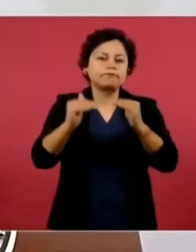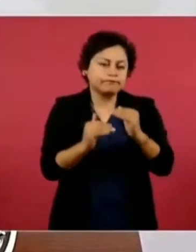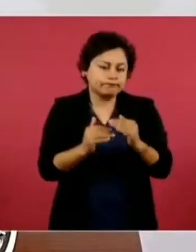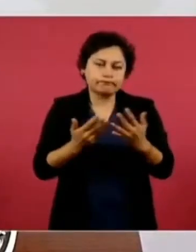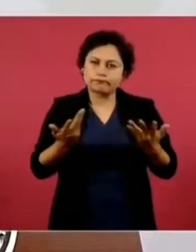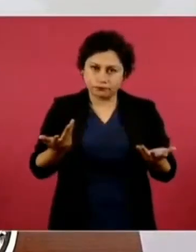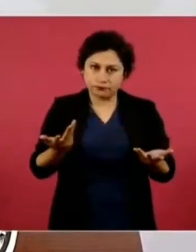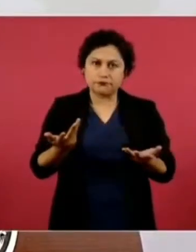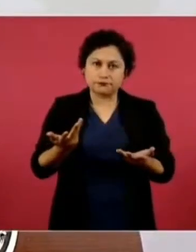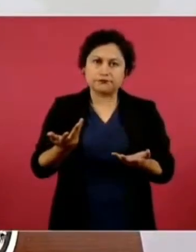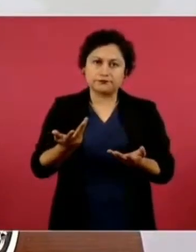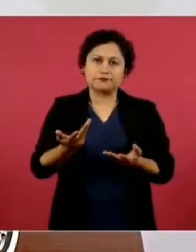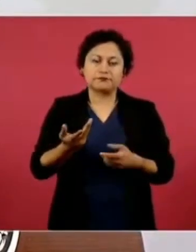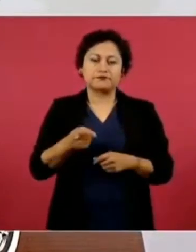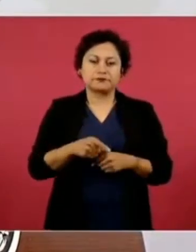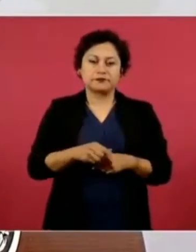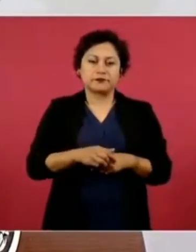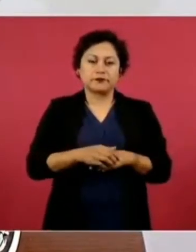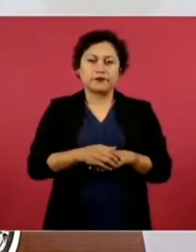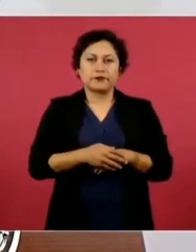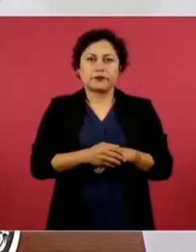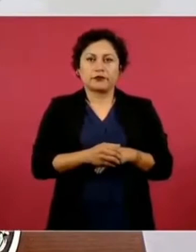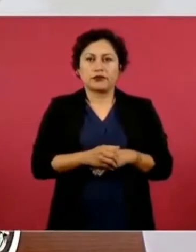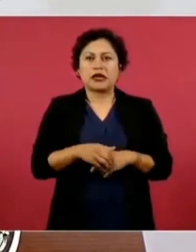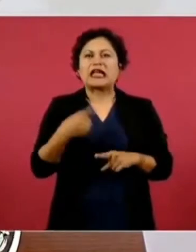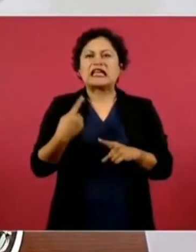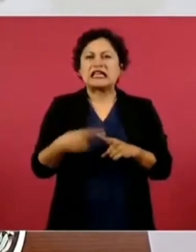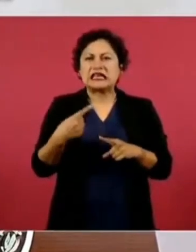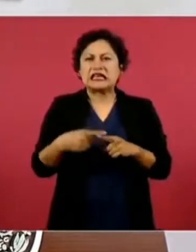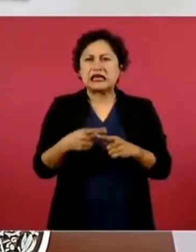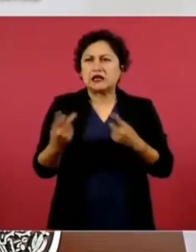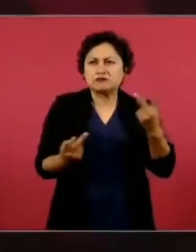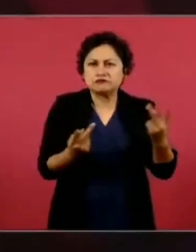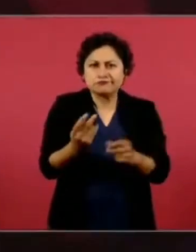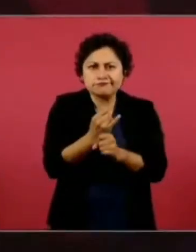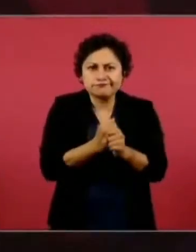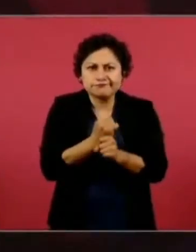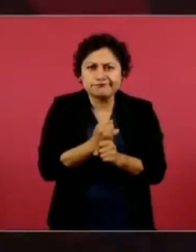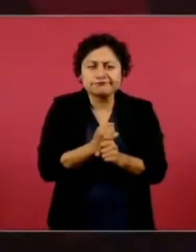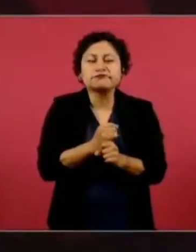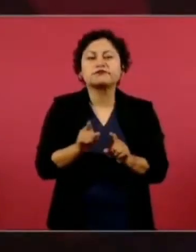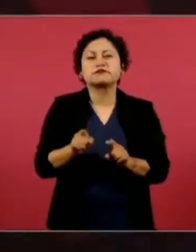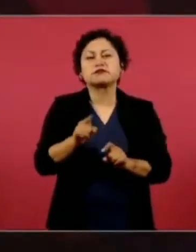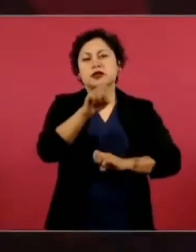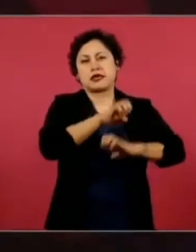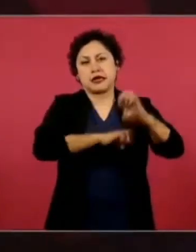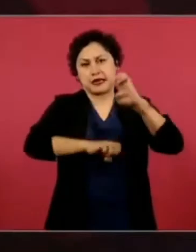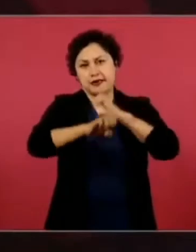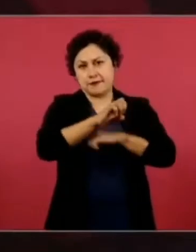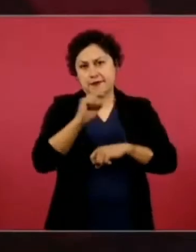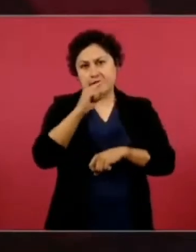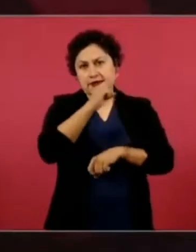empresa consultora estadounidense,